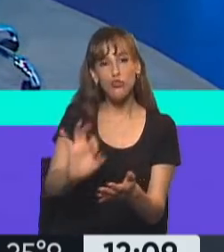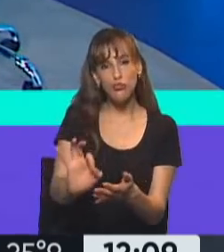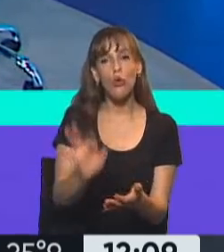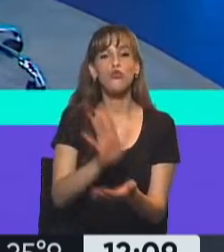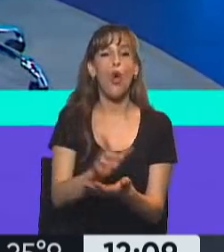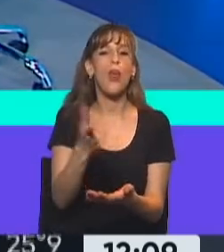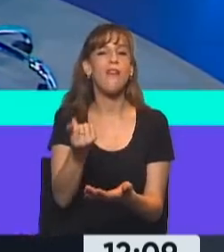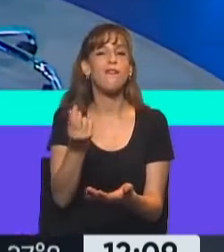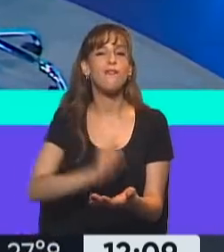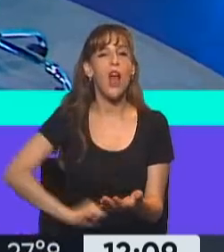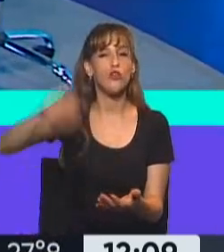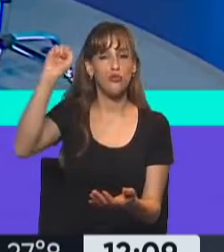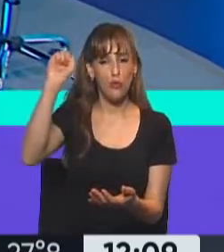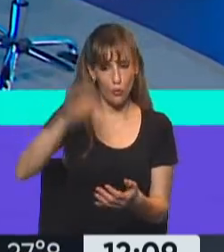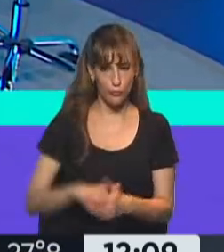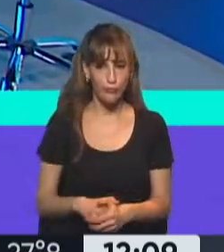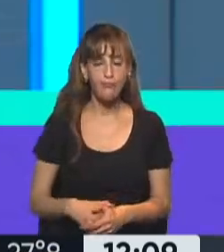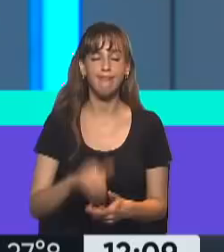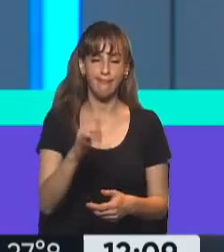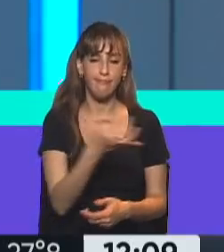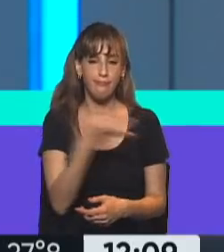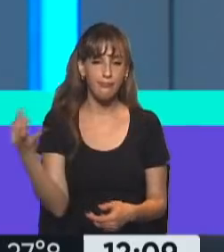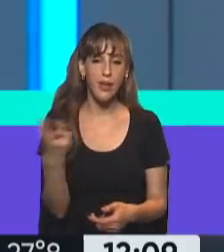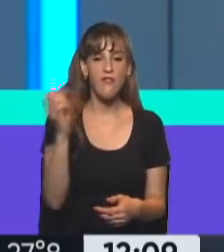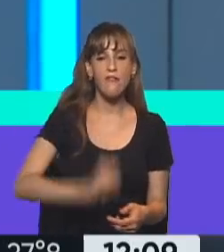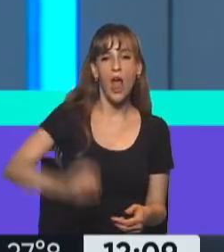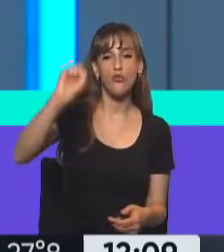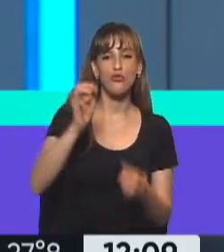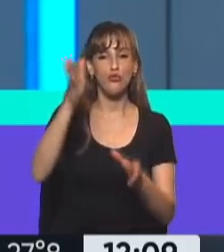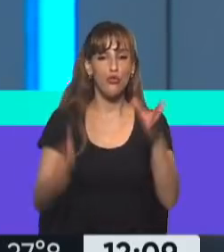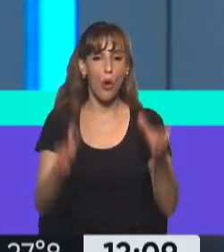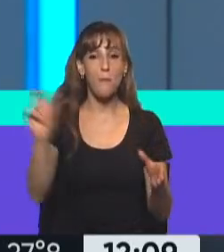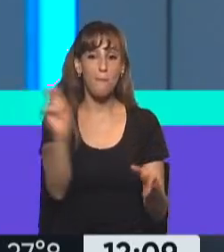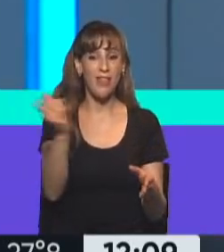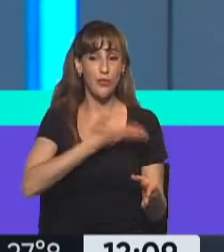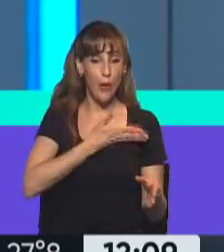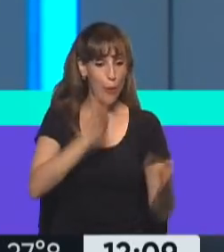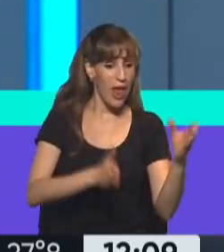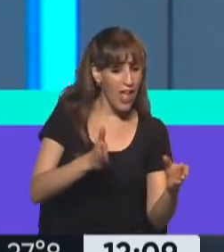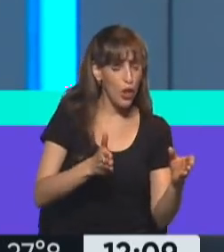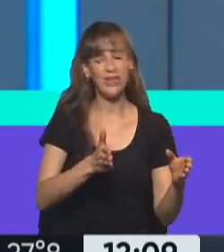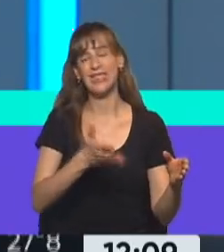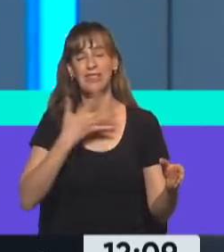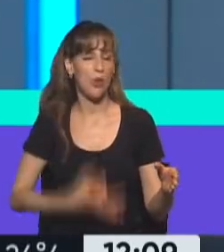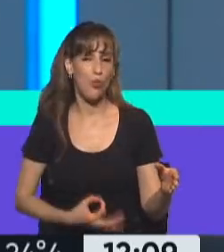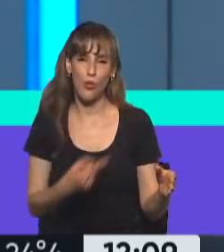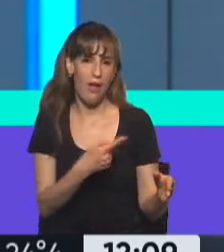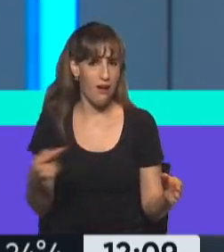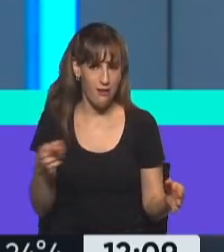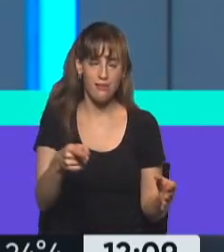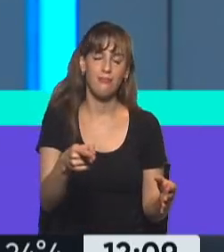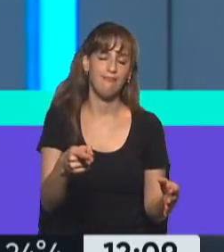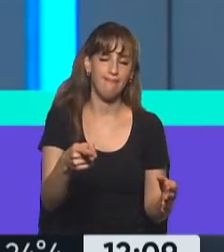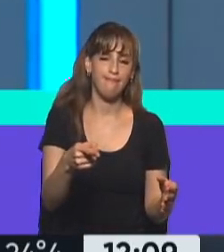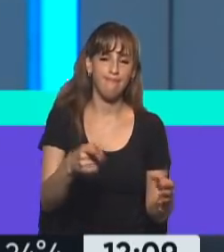inflación, sí, por supuesto. Índice de precios del consumidor que va a tener alimentos como uno de los motores de esa inflación, una de las locomotoras